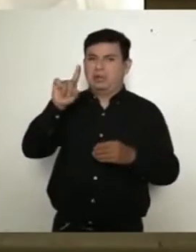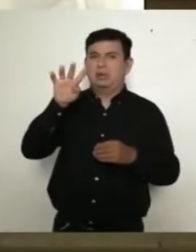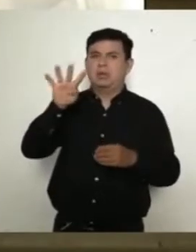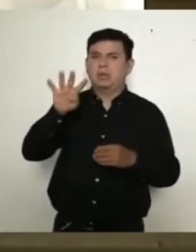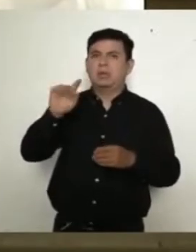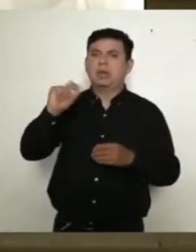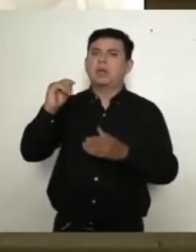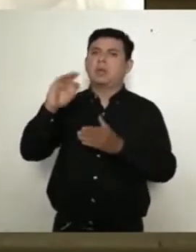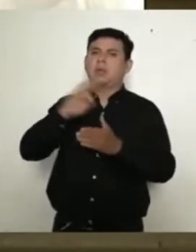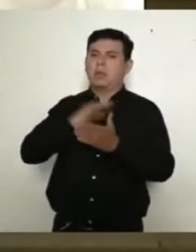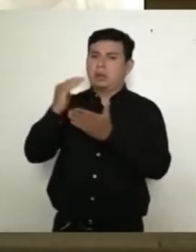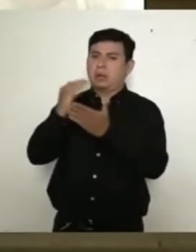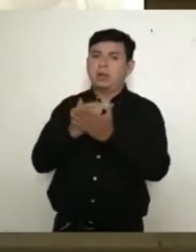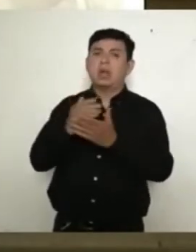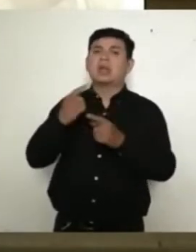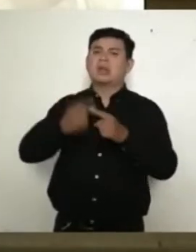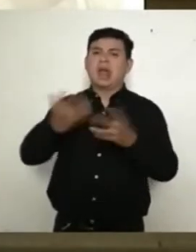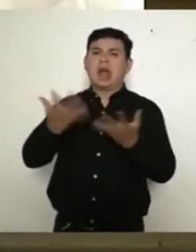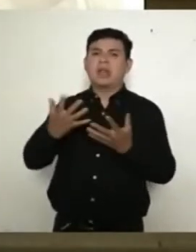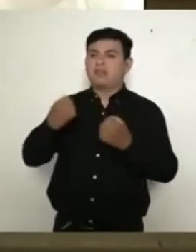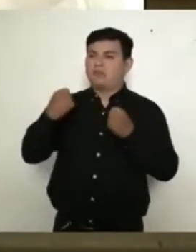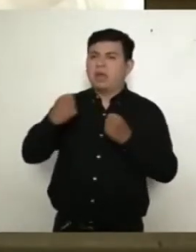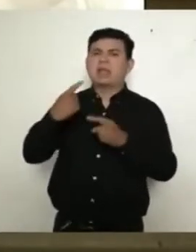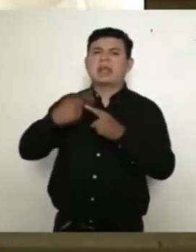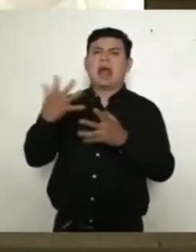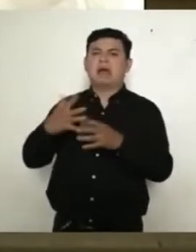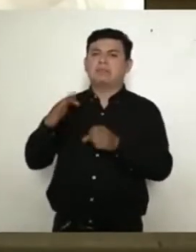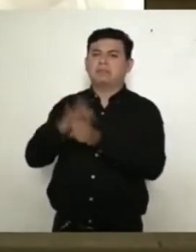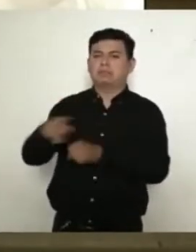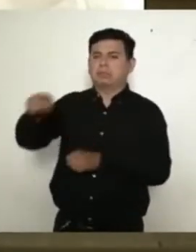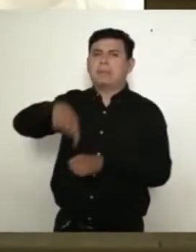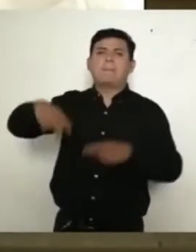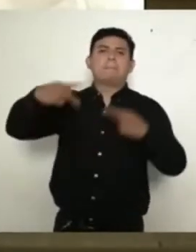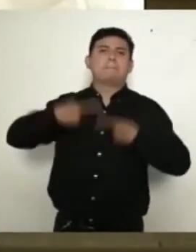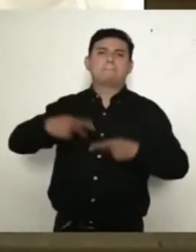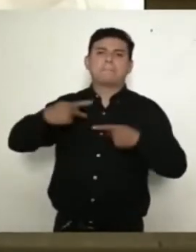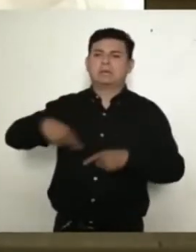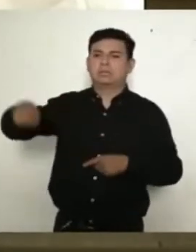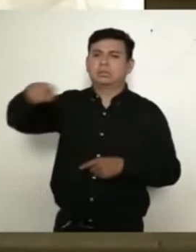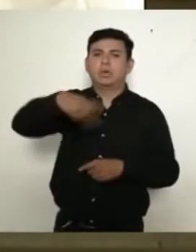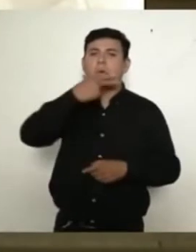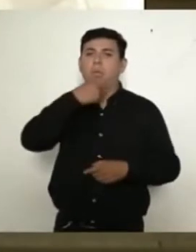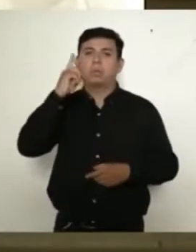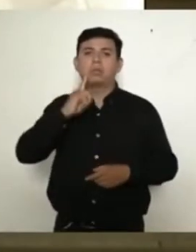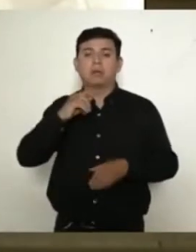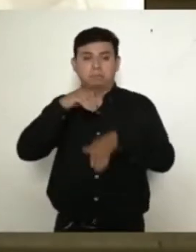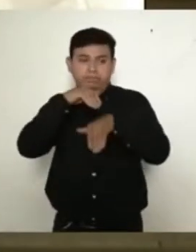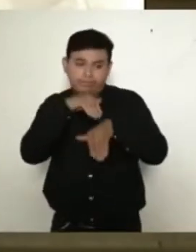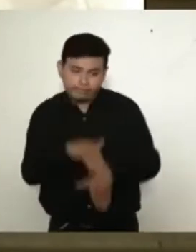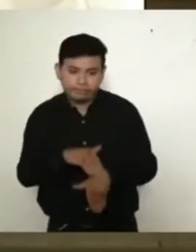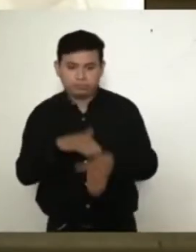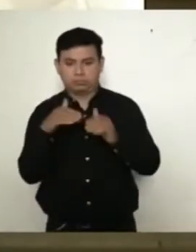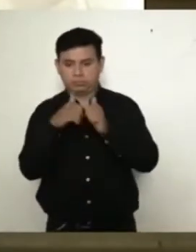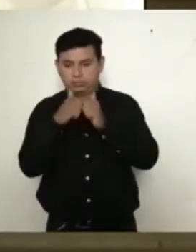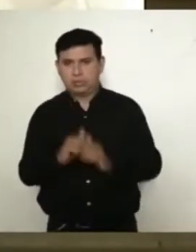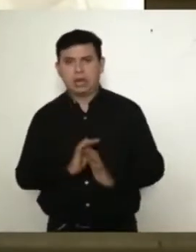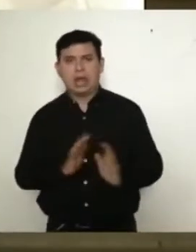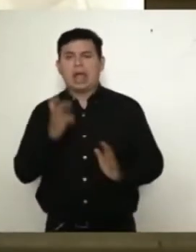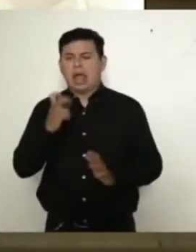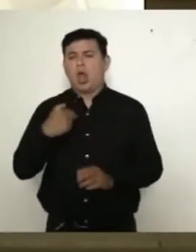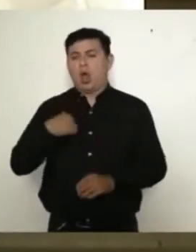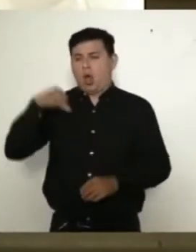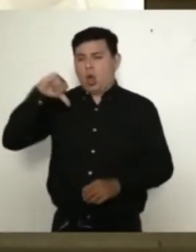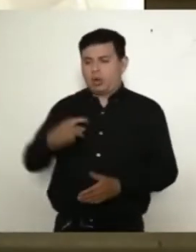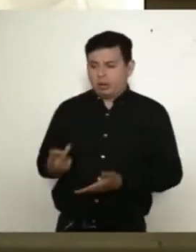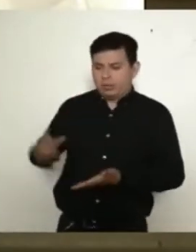es la voluntad de las oaxaqueñas y los oaxaqueños. Por eso